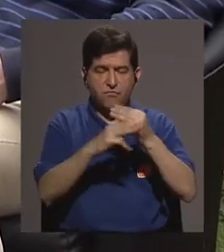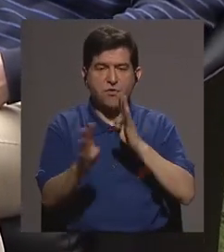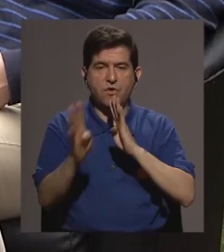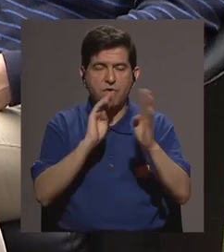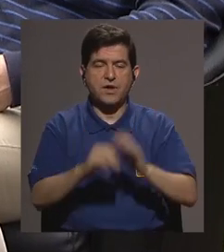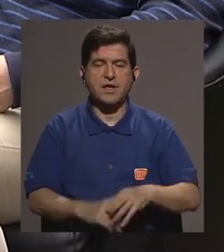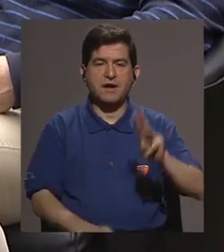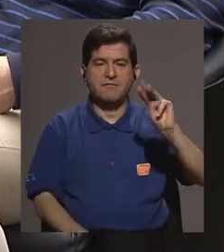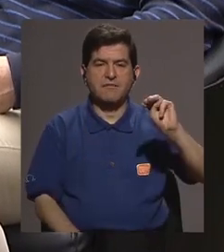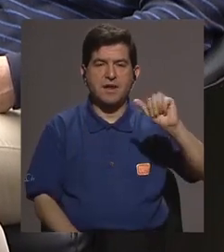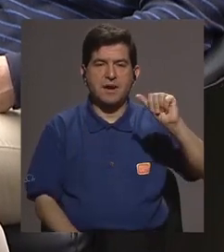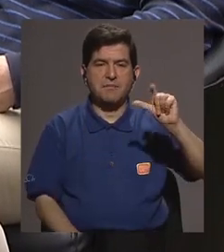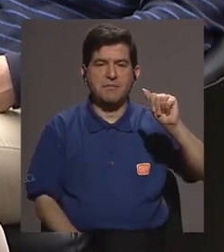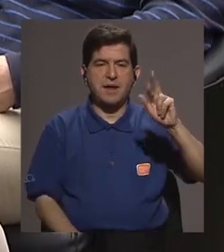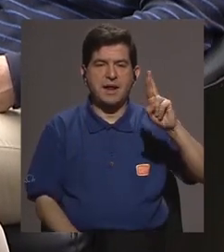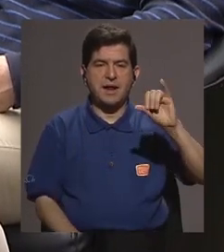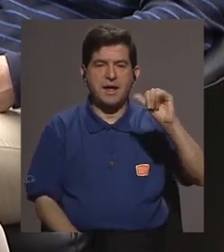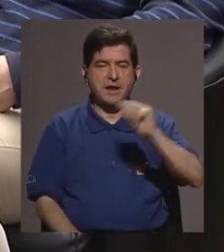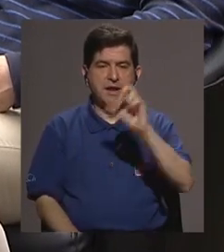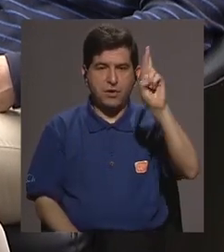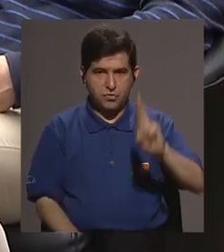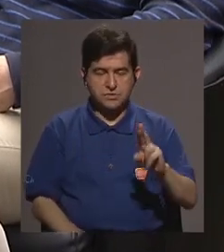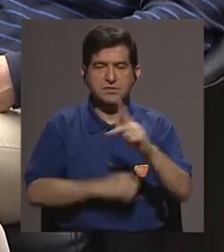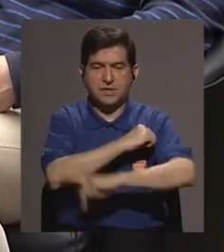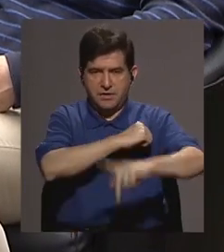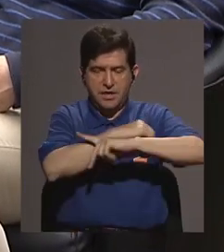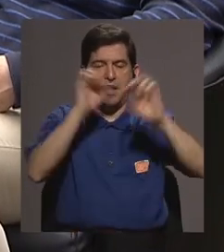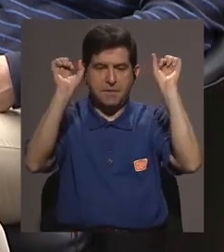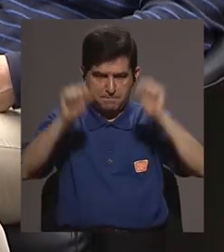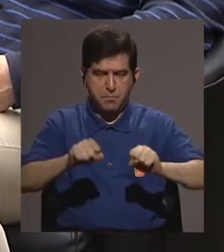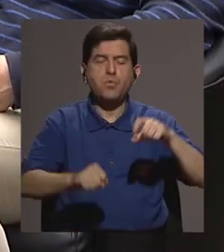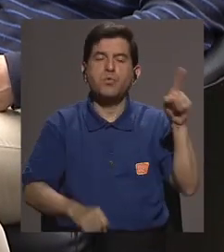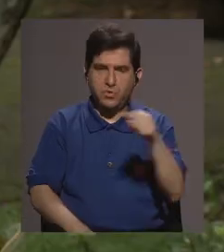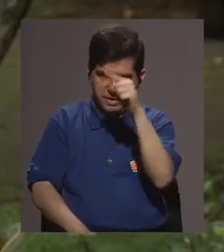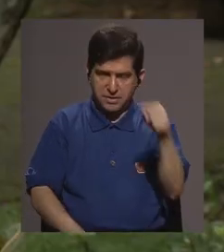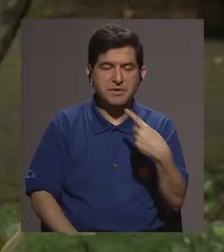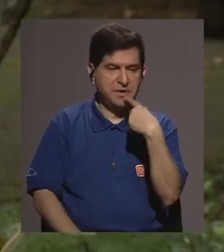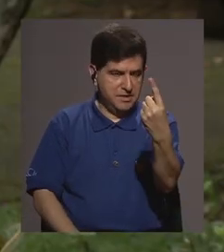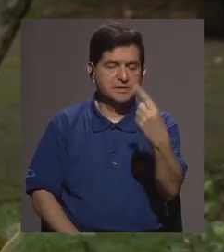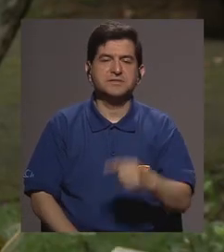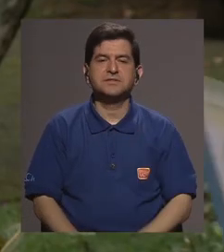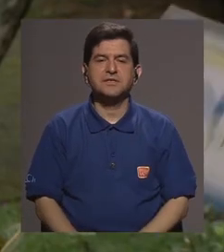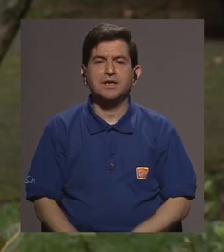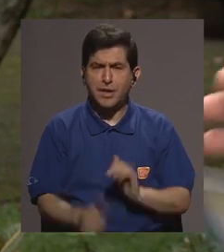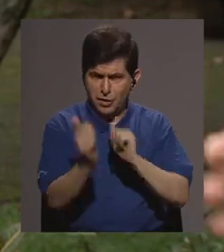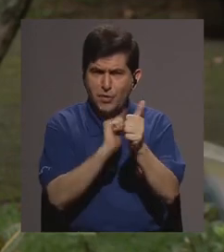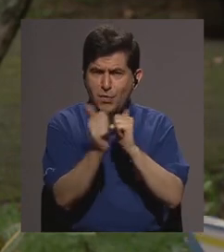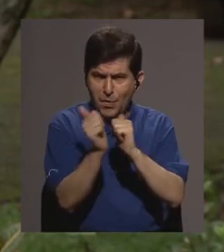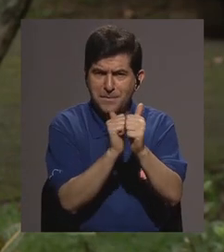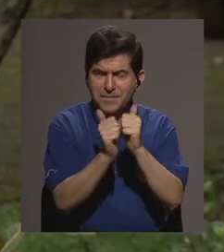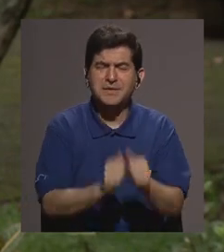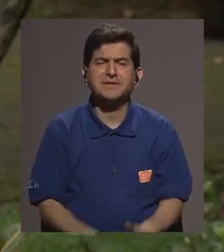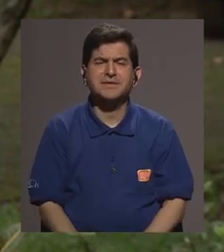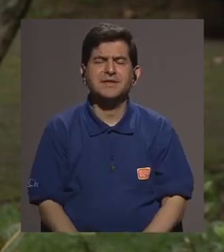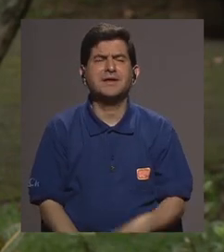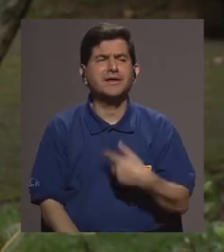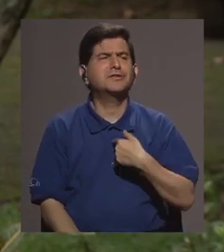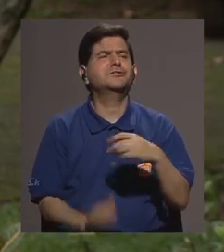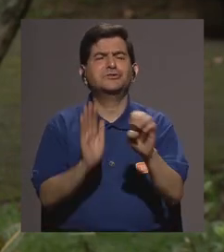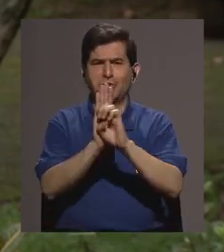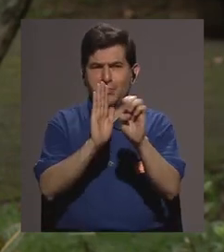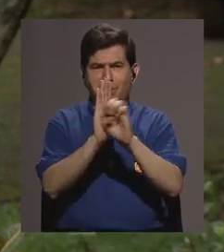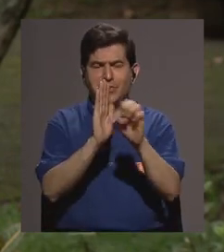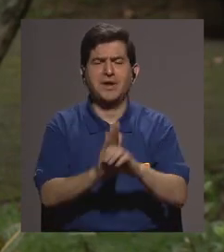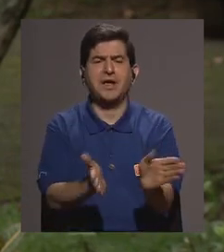malaria se habla de Costa Rica como uno de los países posibles de erradicación de la malaria yo por ejemplo